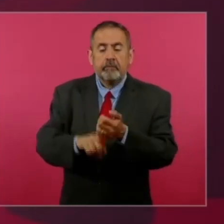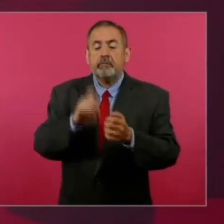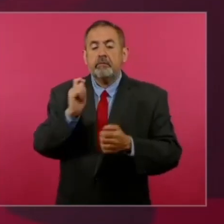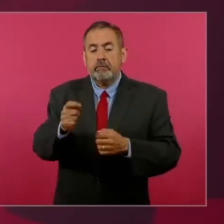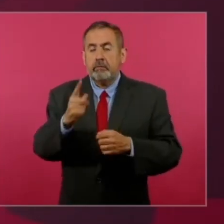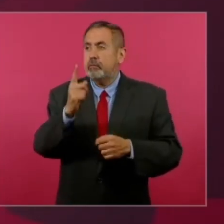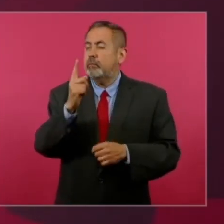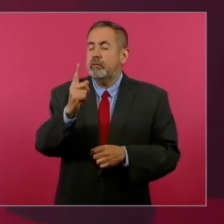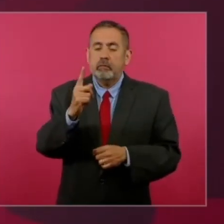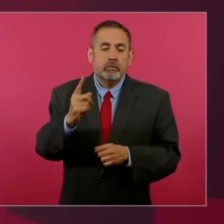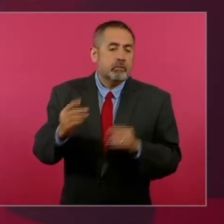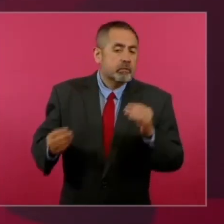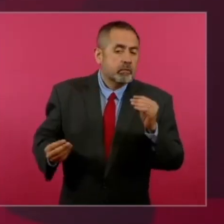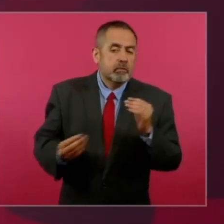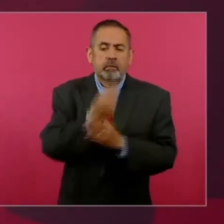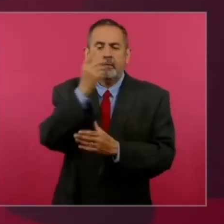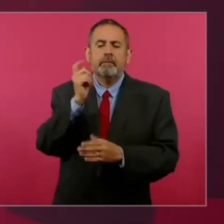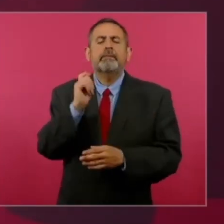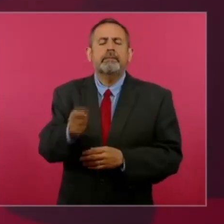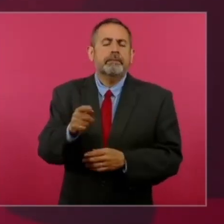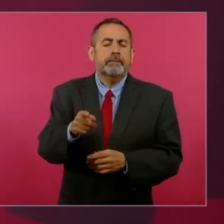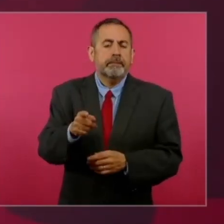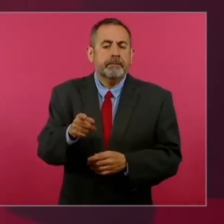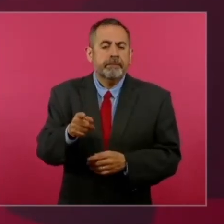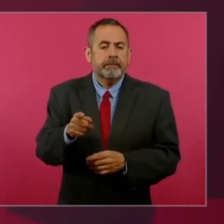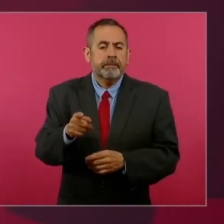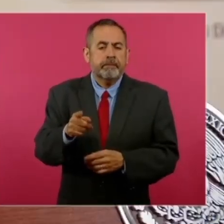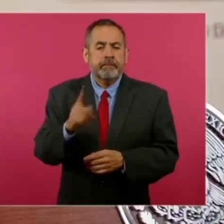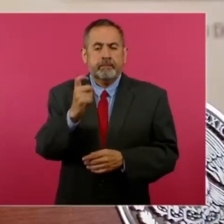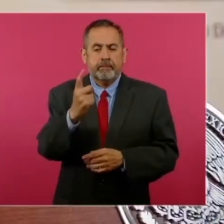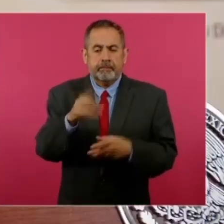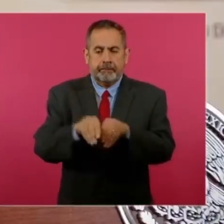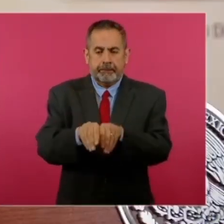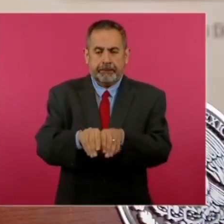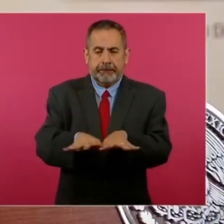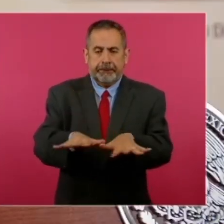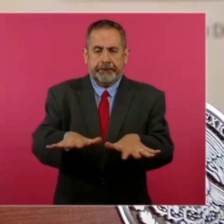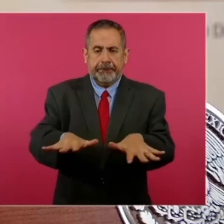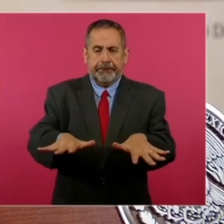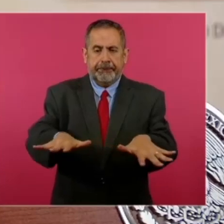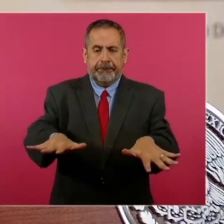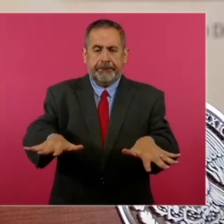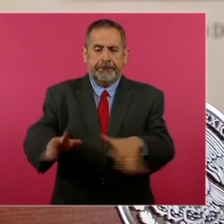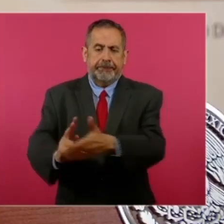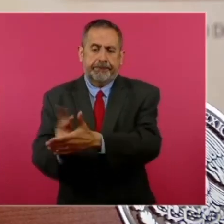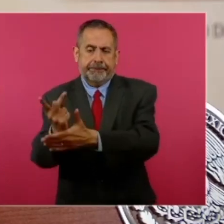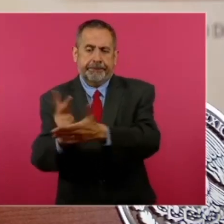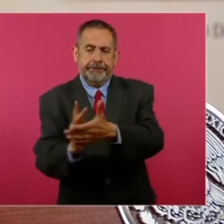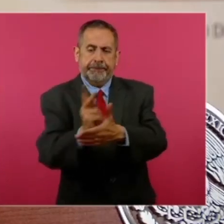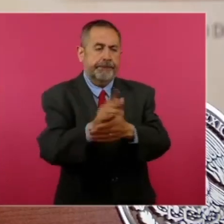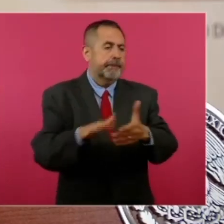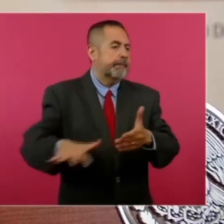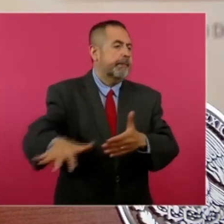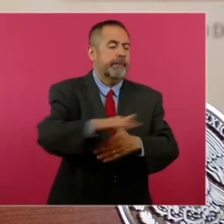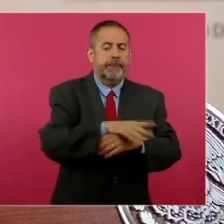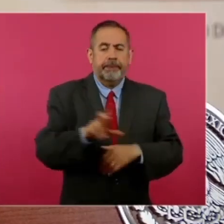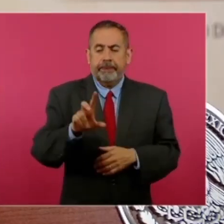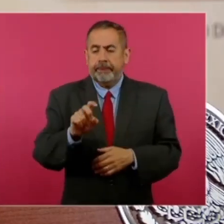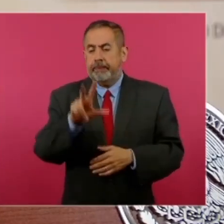sistema de riego para 38 mil hectáreas,